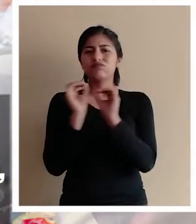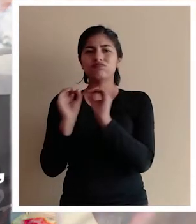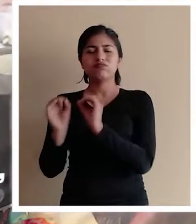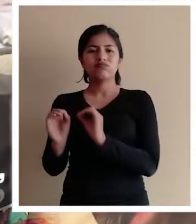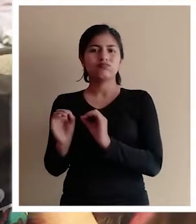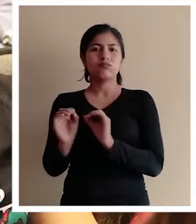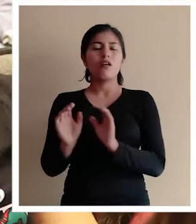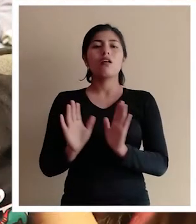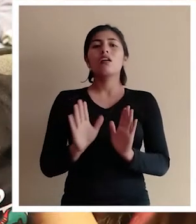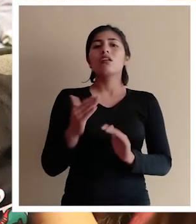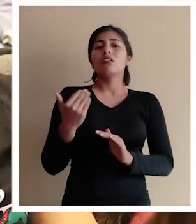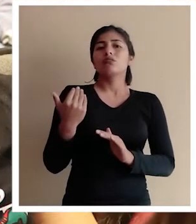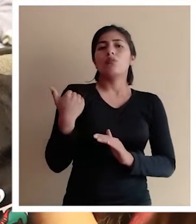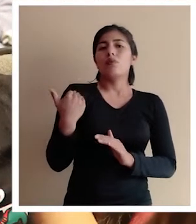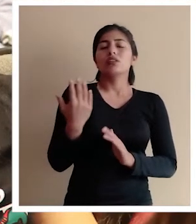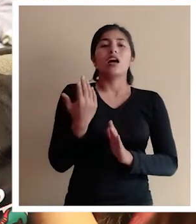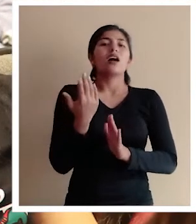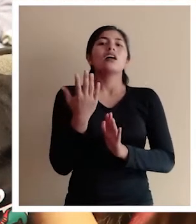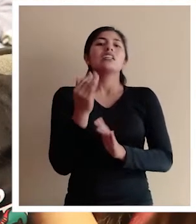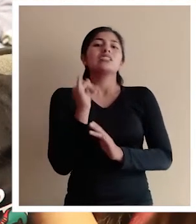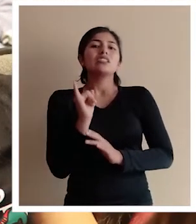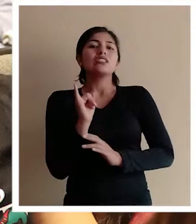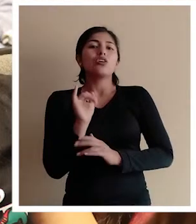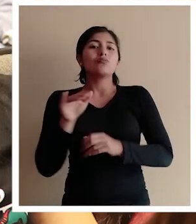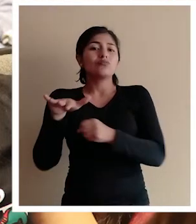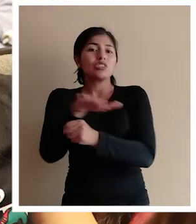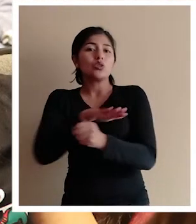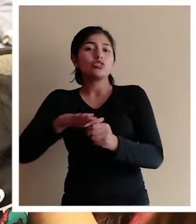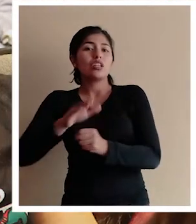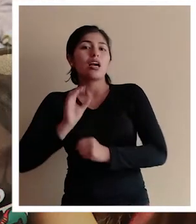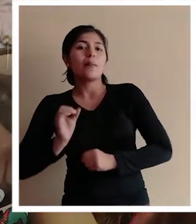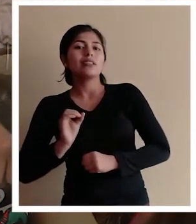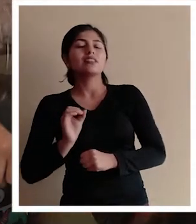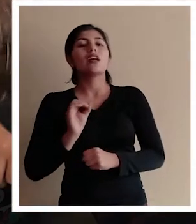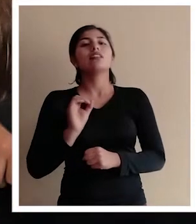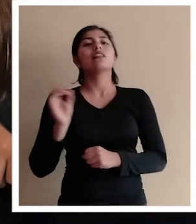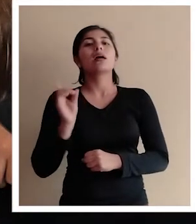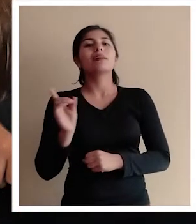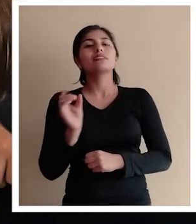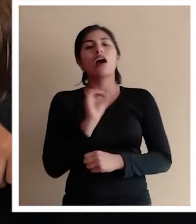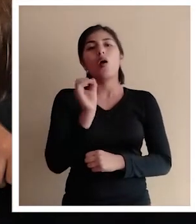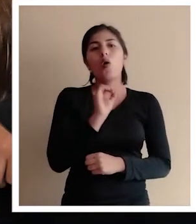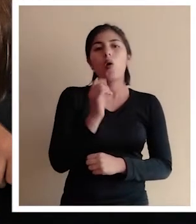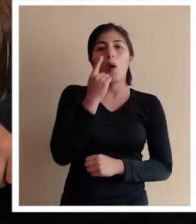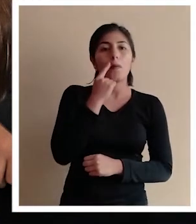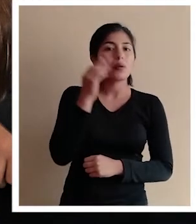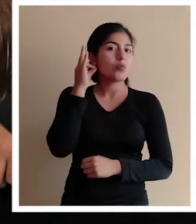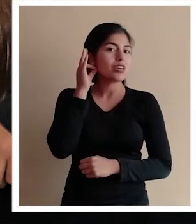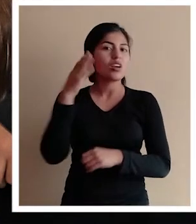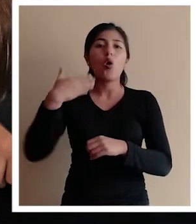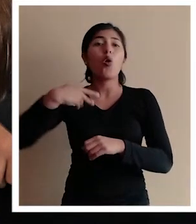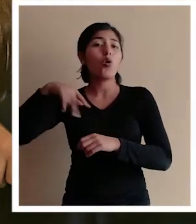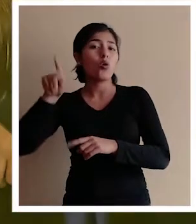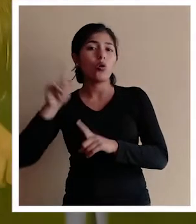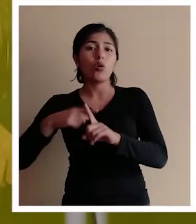comunidad universitaria, por ningún motivo, ya sea su situación de discapacidad, de género u otras razones.